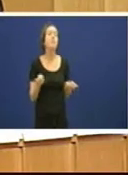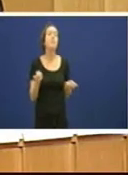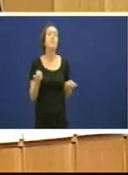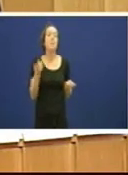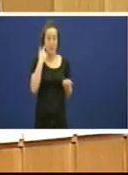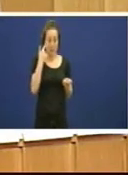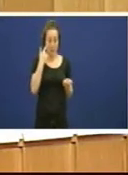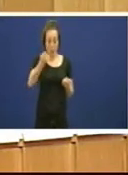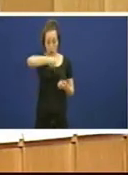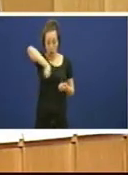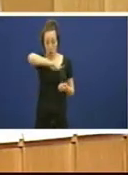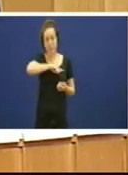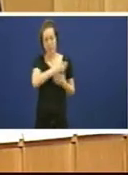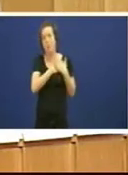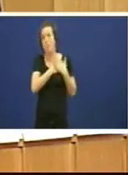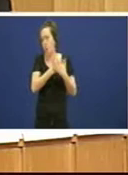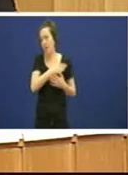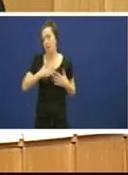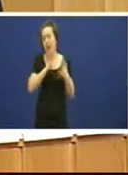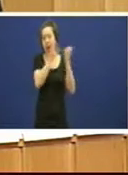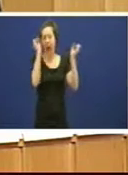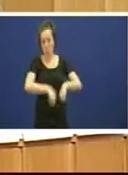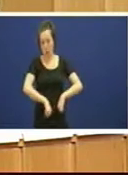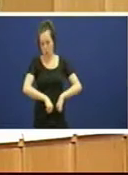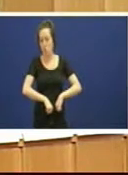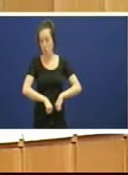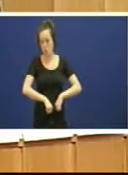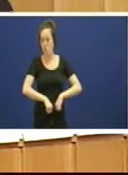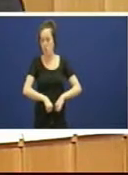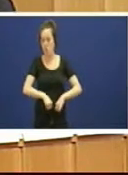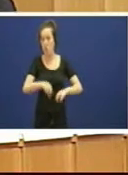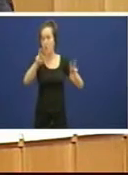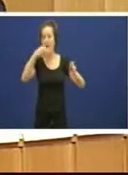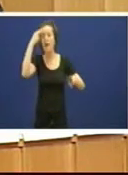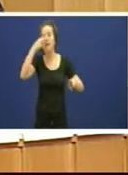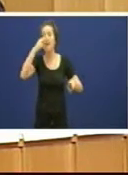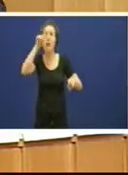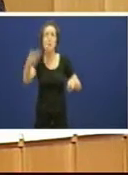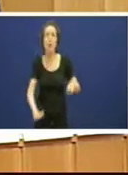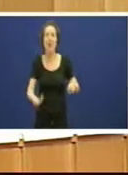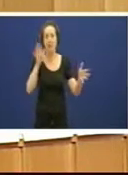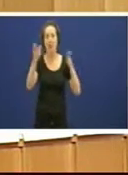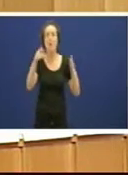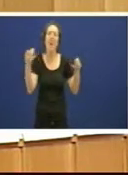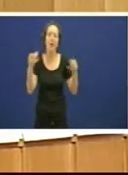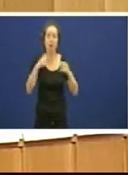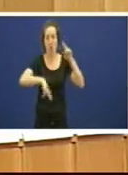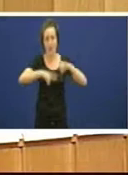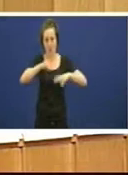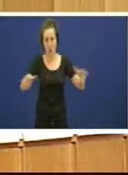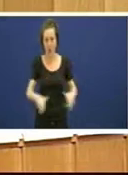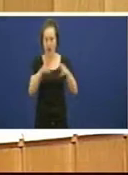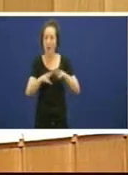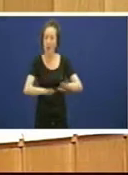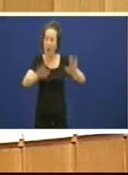toda a vontade de chegar a un acordo no que interesa neste momento que é a obra social pero claro eu creo que non nos